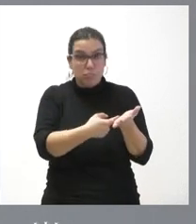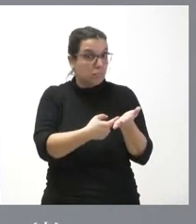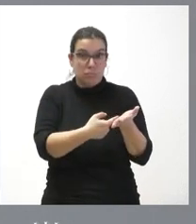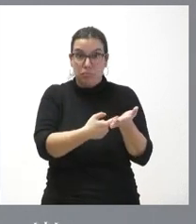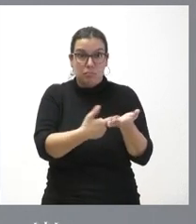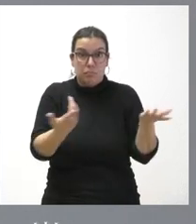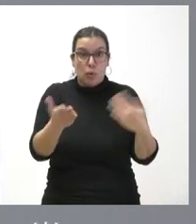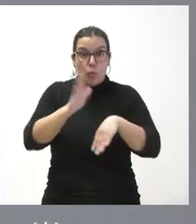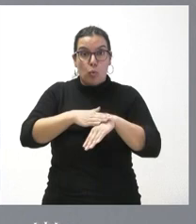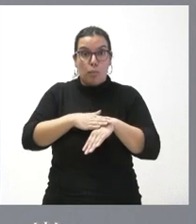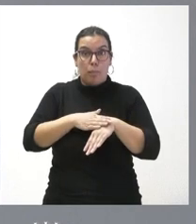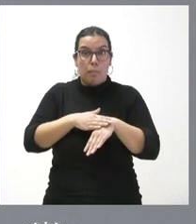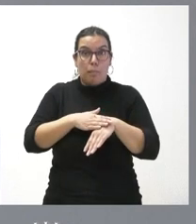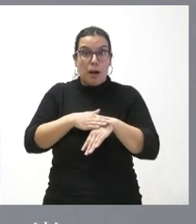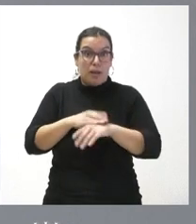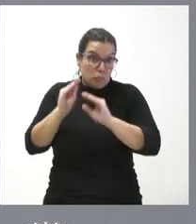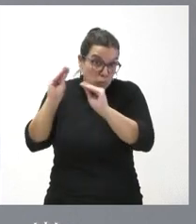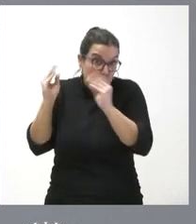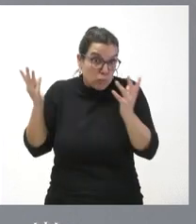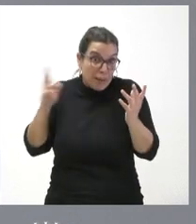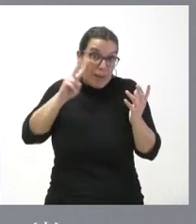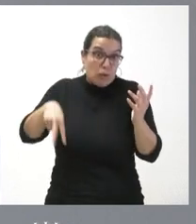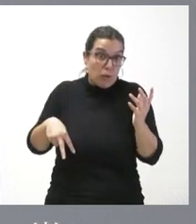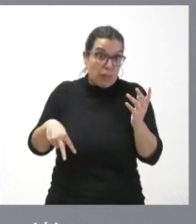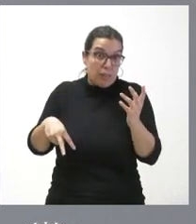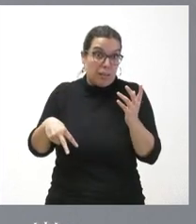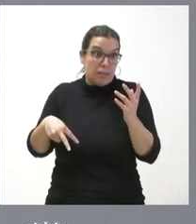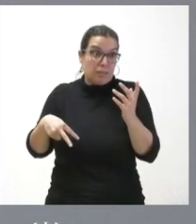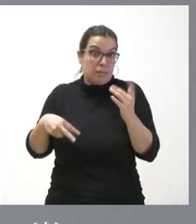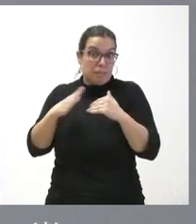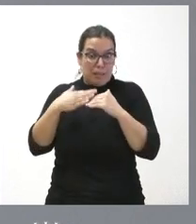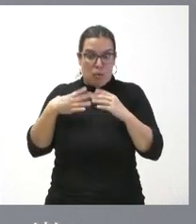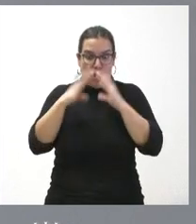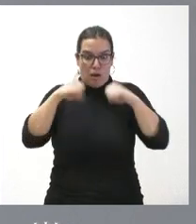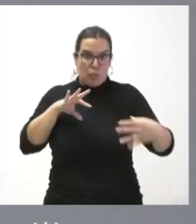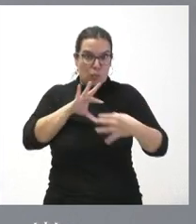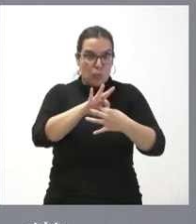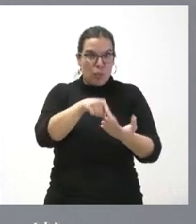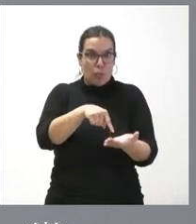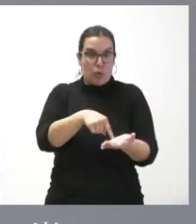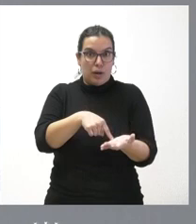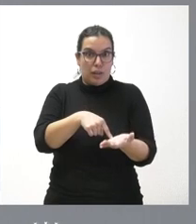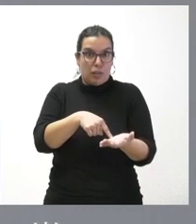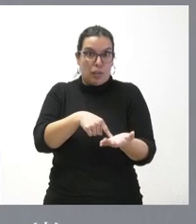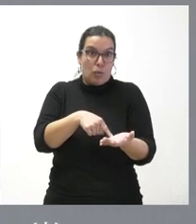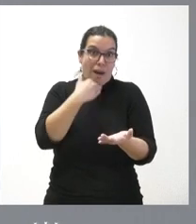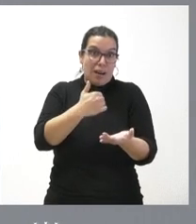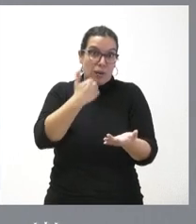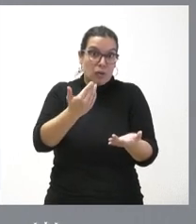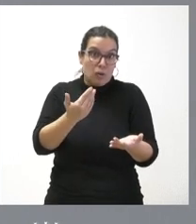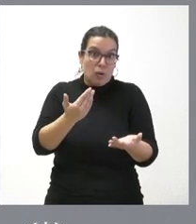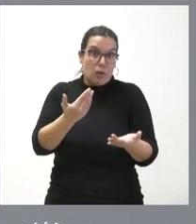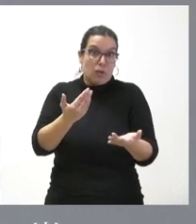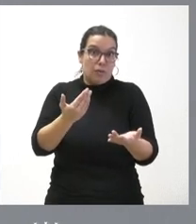la culpa será al menos desde la visión de este acuerdo en una parte de